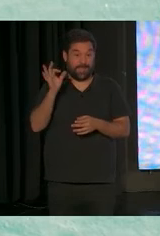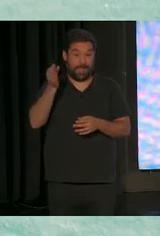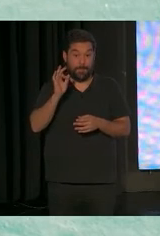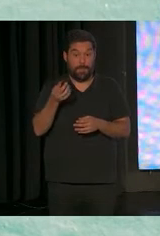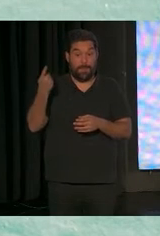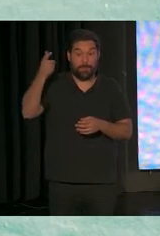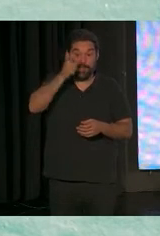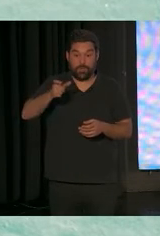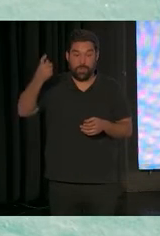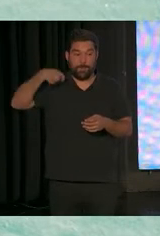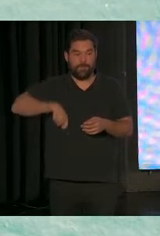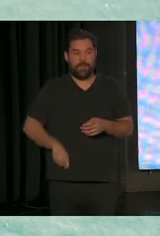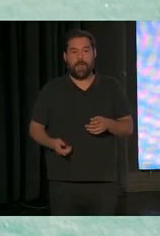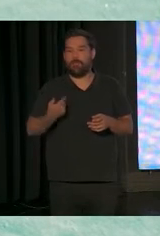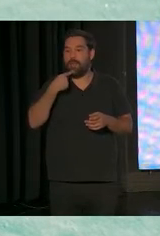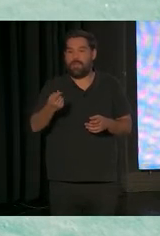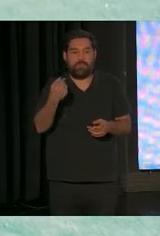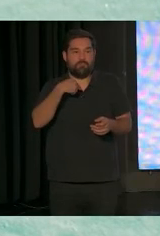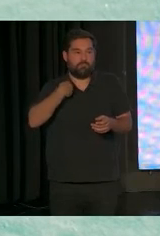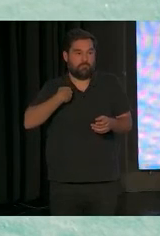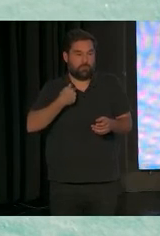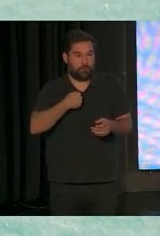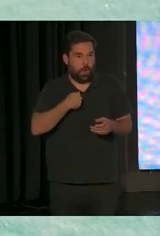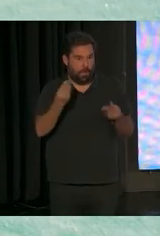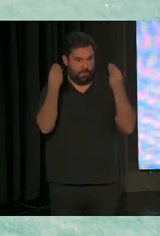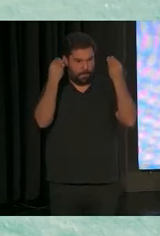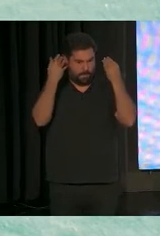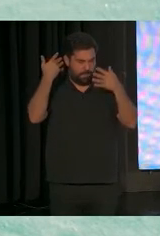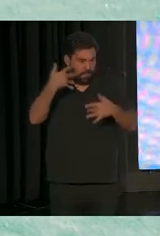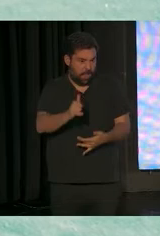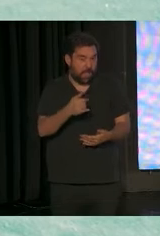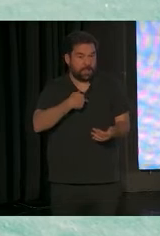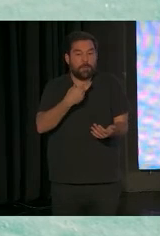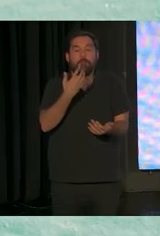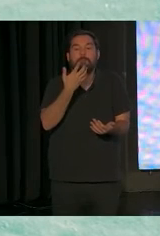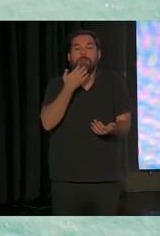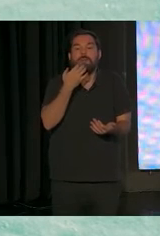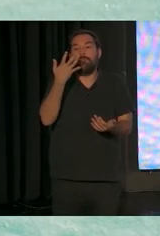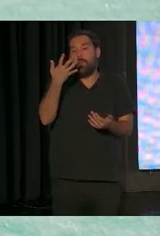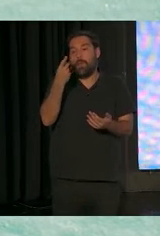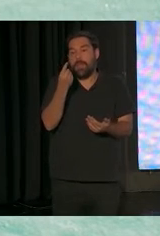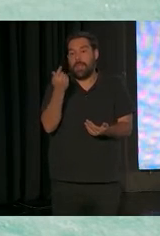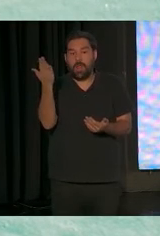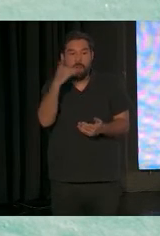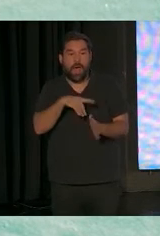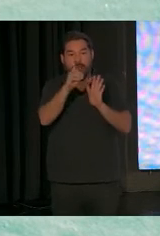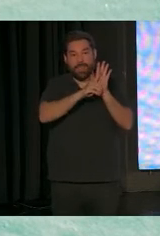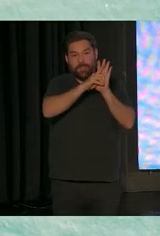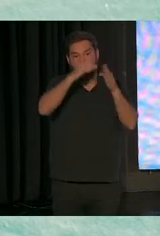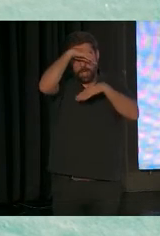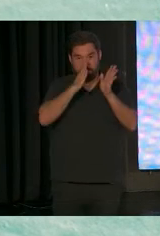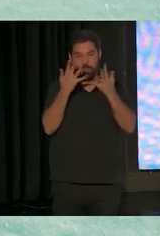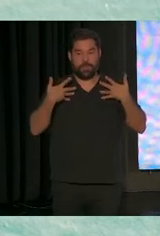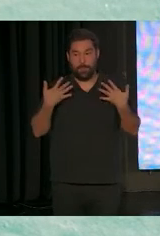profesionales dicen, yo ya me he formado bastante, pero si no tengo dinero, si no sé qué datos hay en atención temprana, ¿cómo